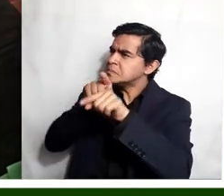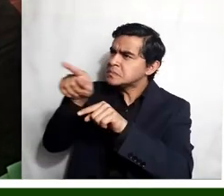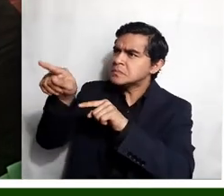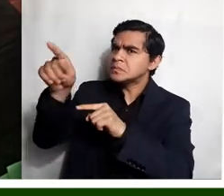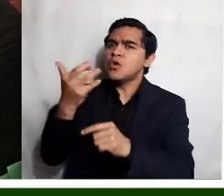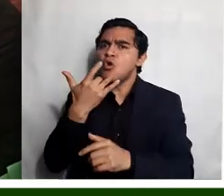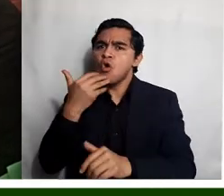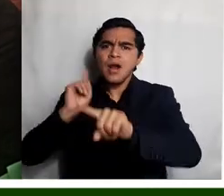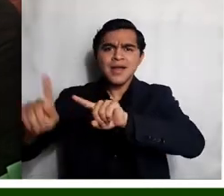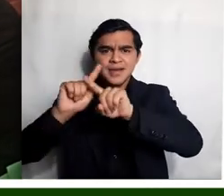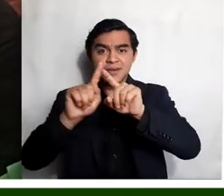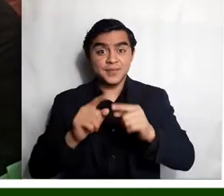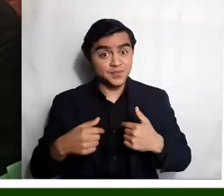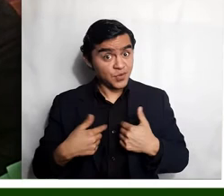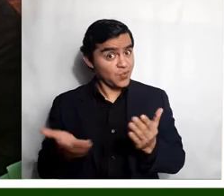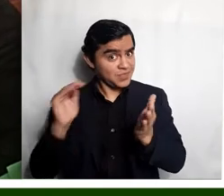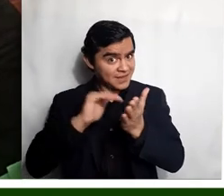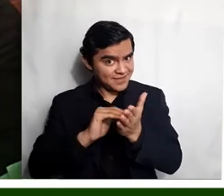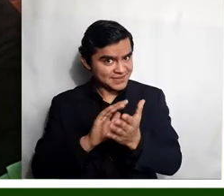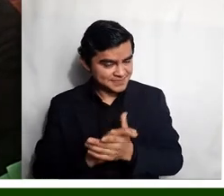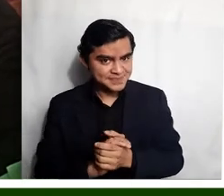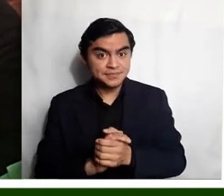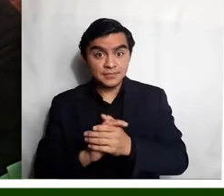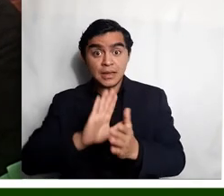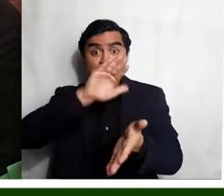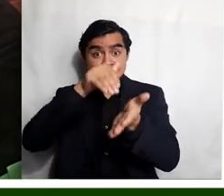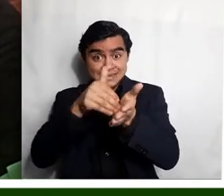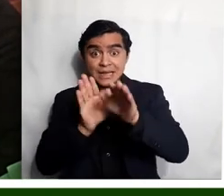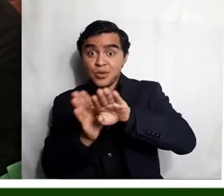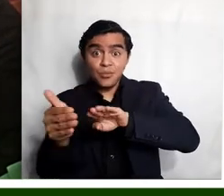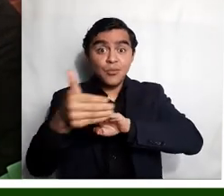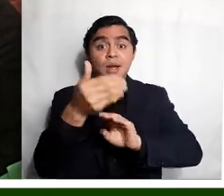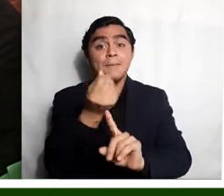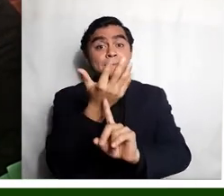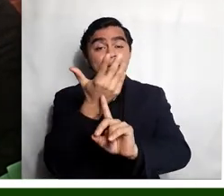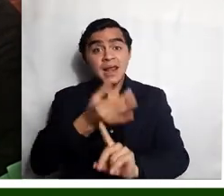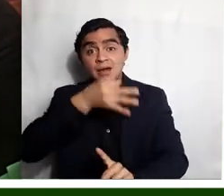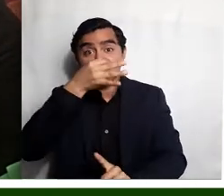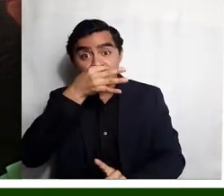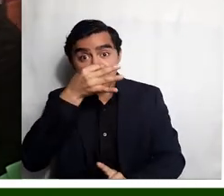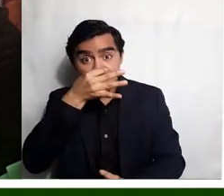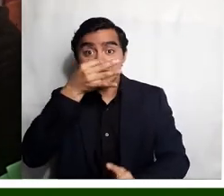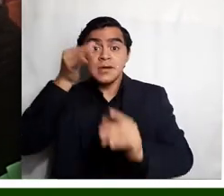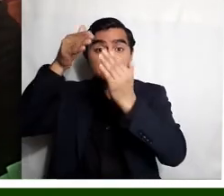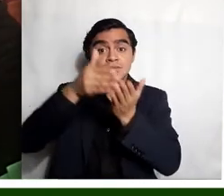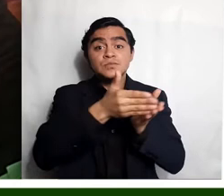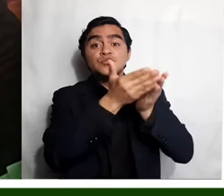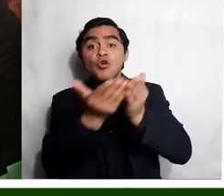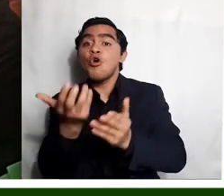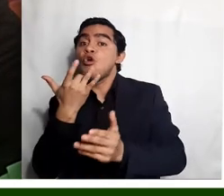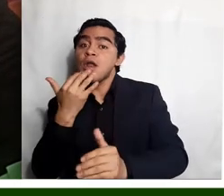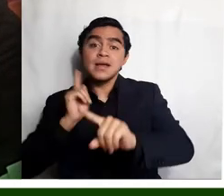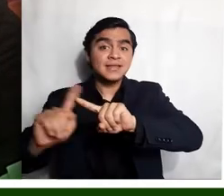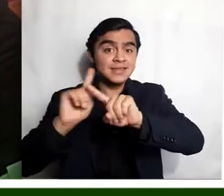del puerto con velas y flores, navega un velero